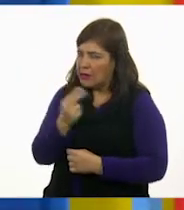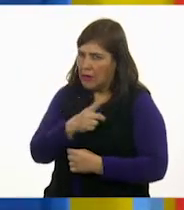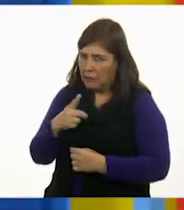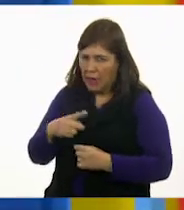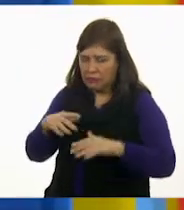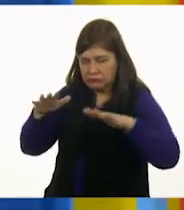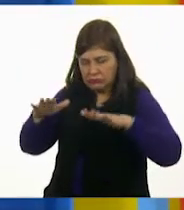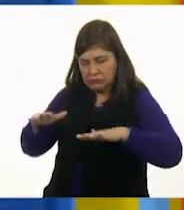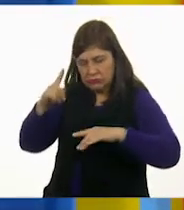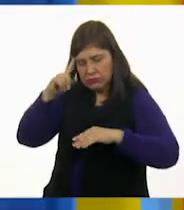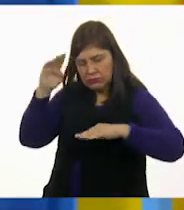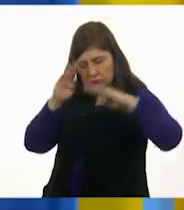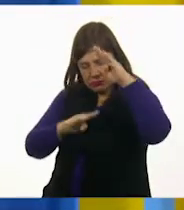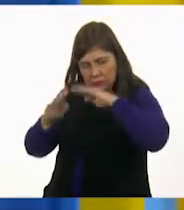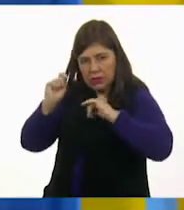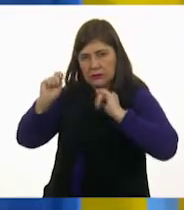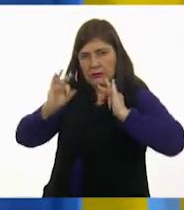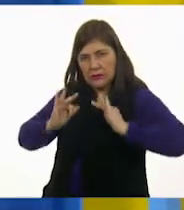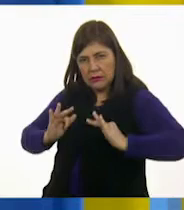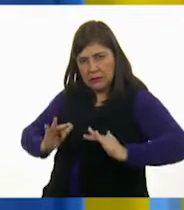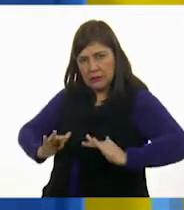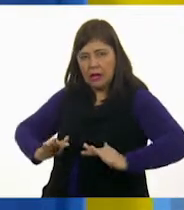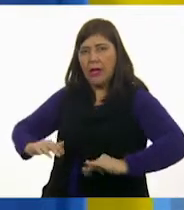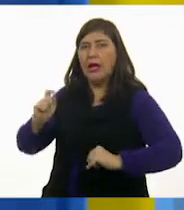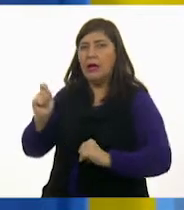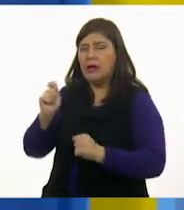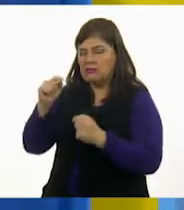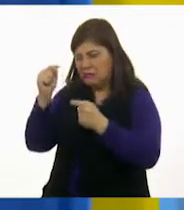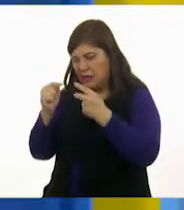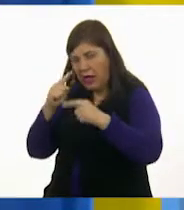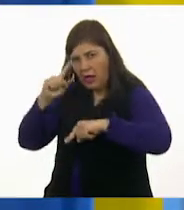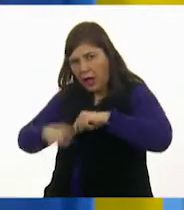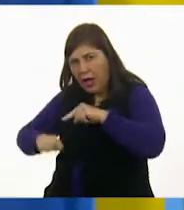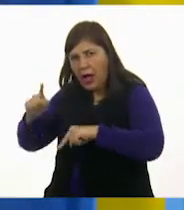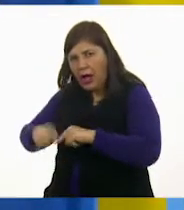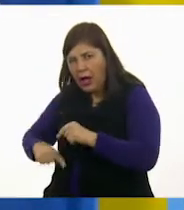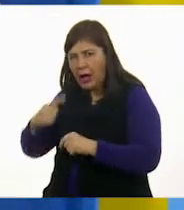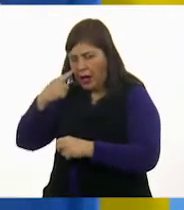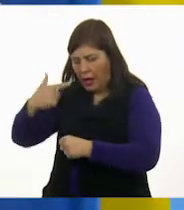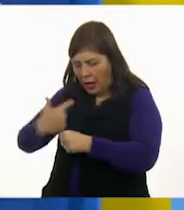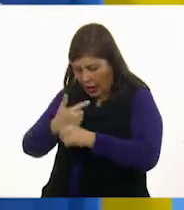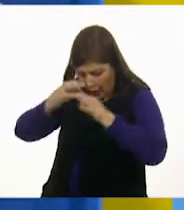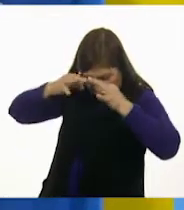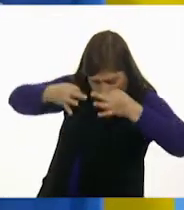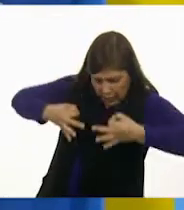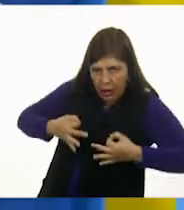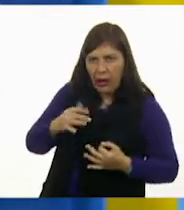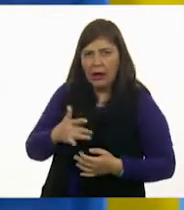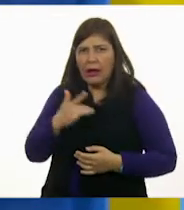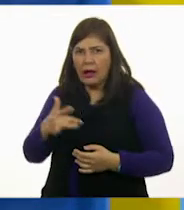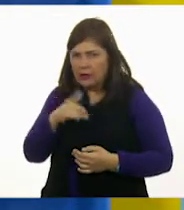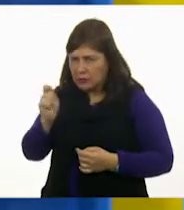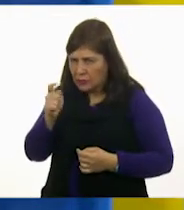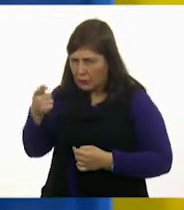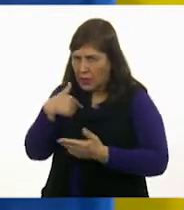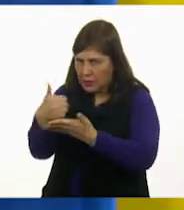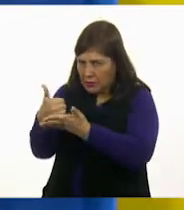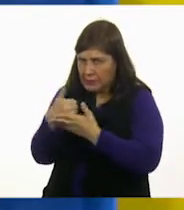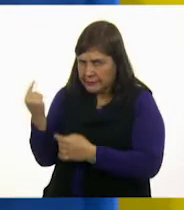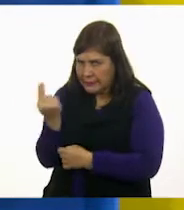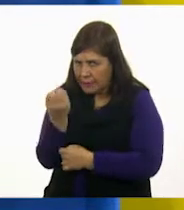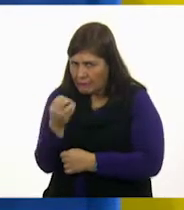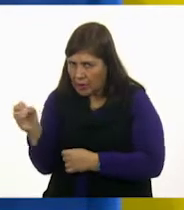calmarte. Tenemos que descartar algunas cosas que tú seguramente estás sintiendo. Y para eso tú me tienes que ayudar.